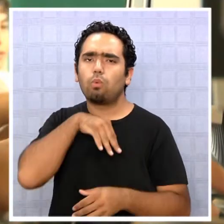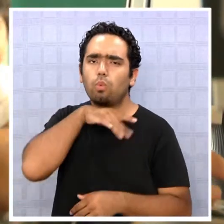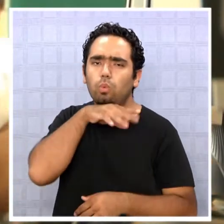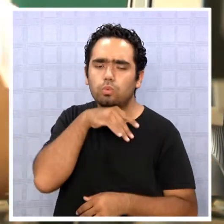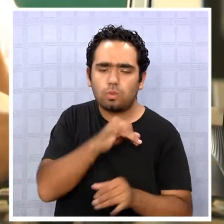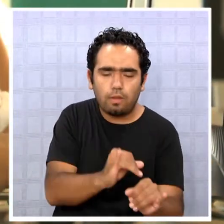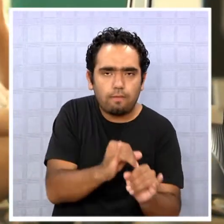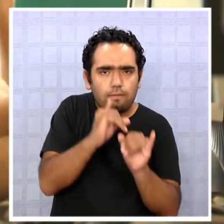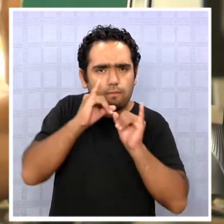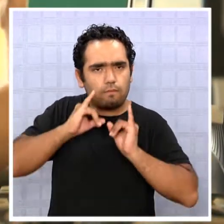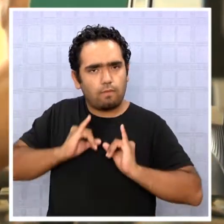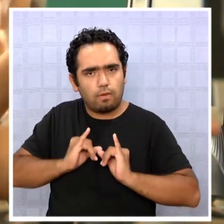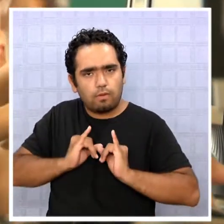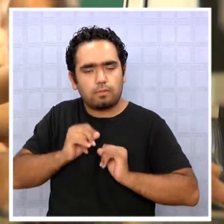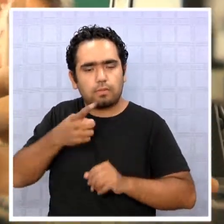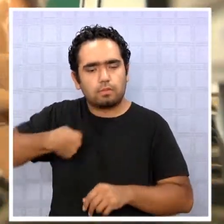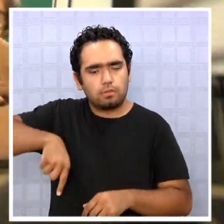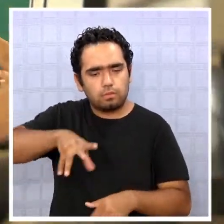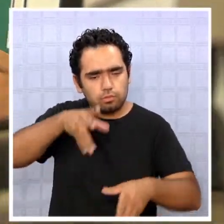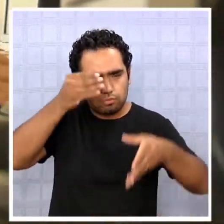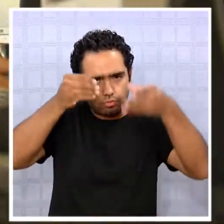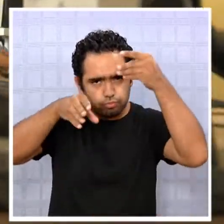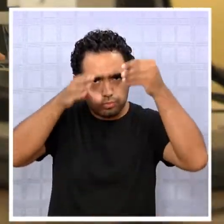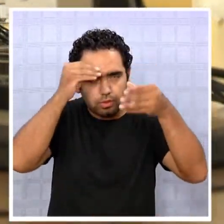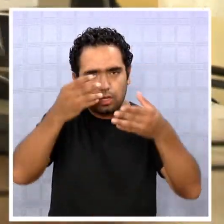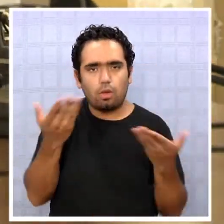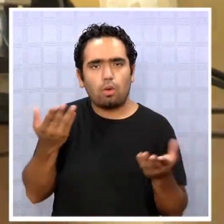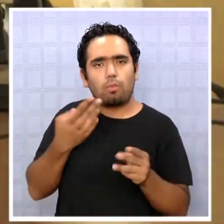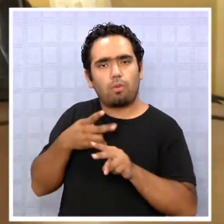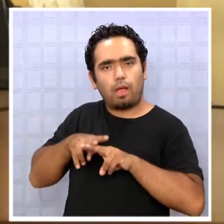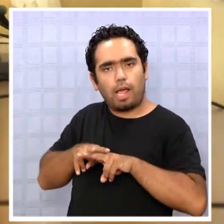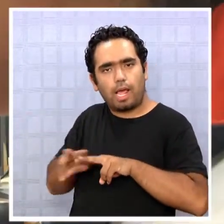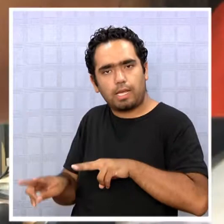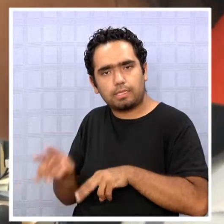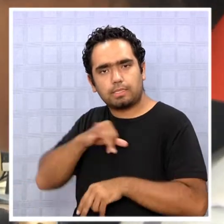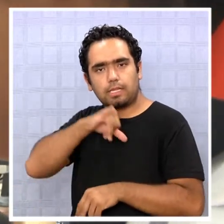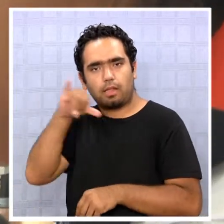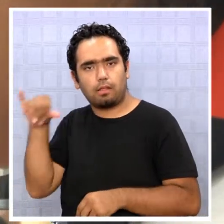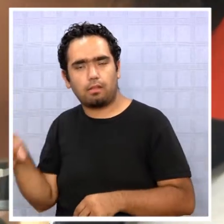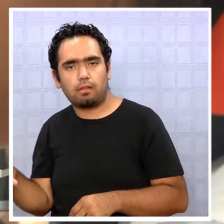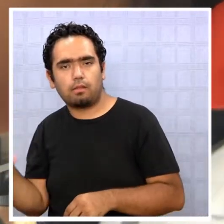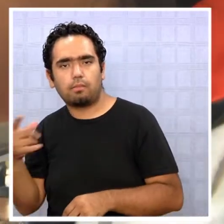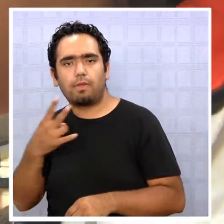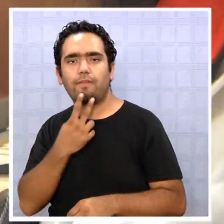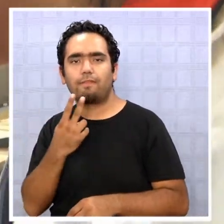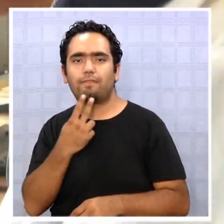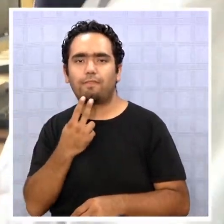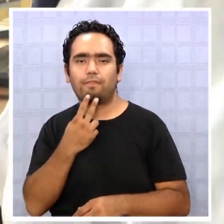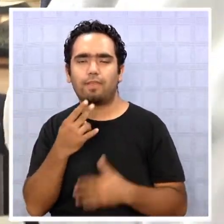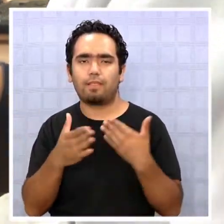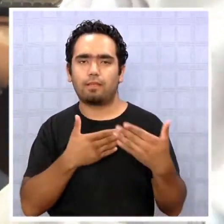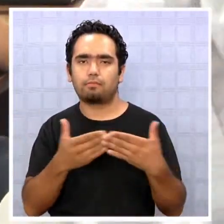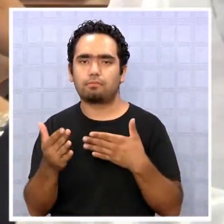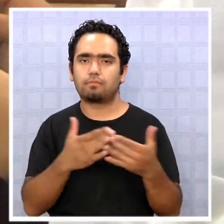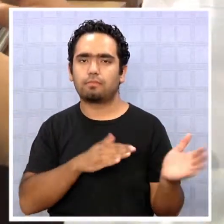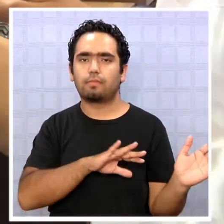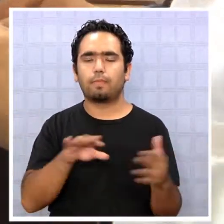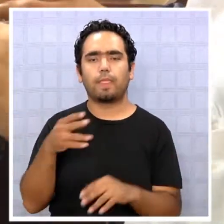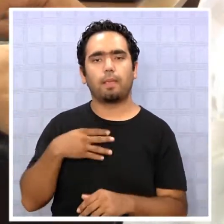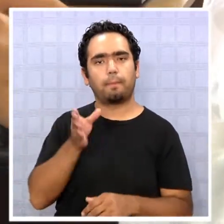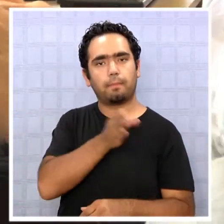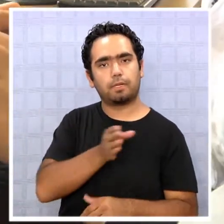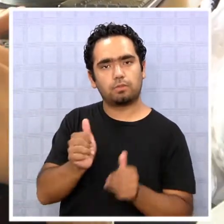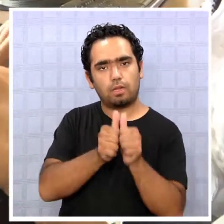navegación y la aplicación que podamos hacer de ella en nuestra vida cotidiana. Las autoridades reconocieron que en esta